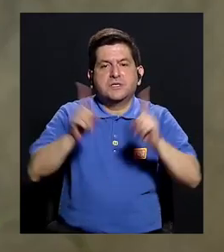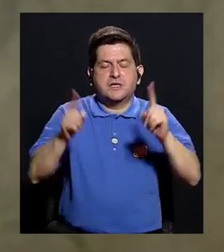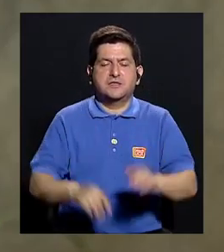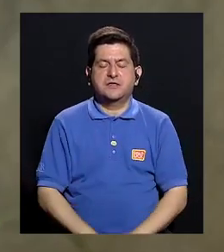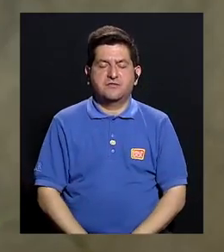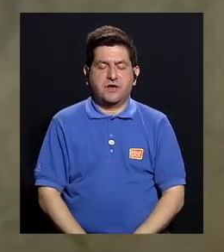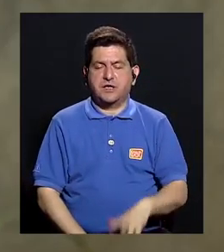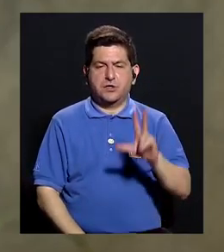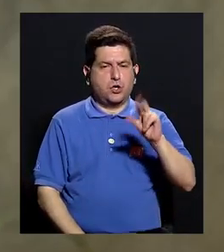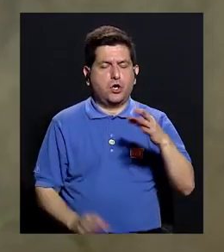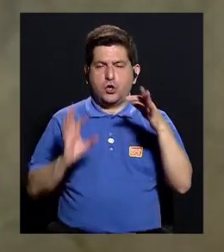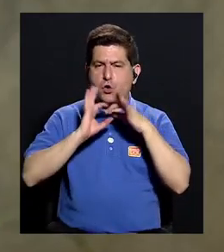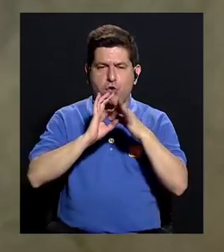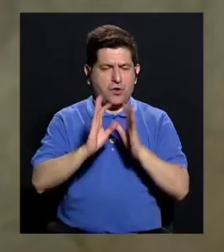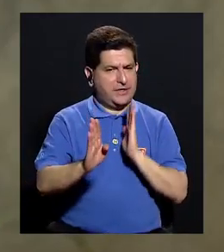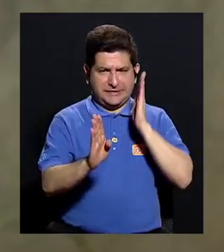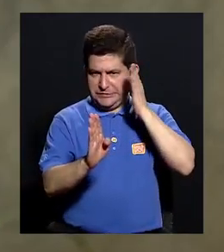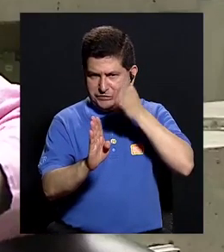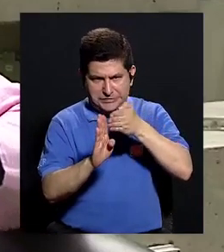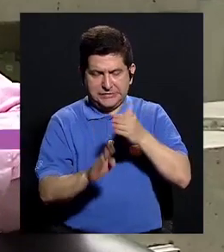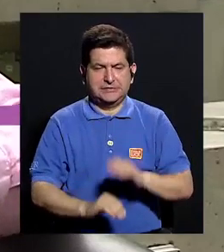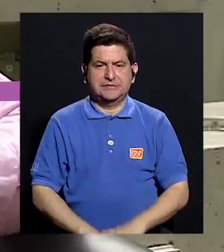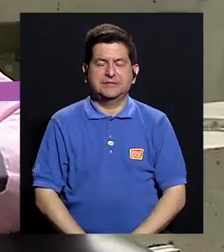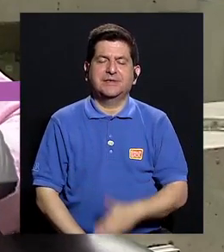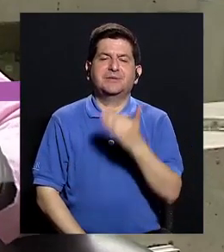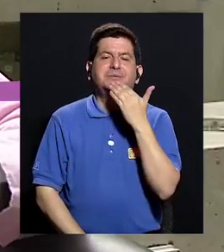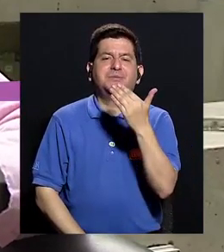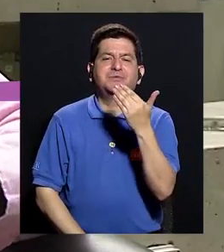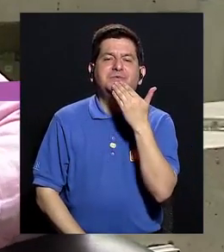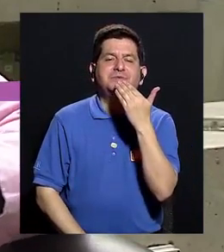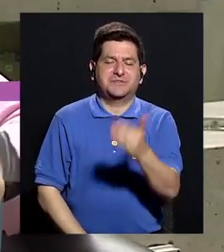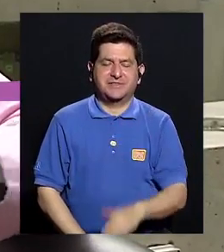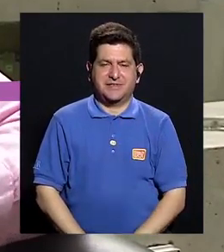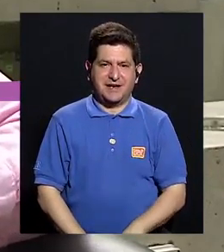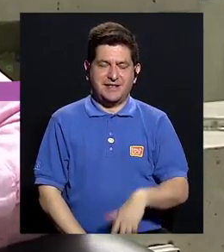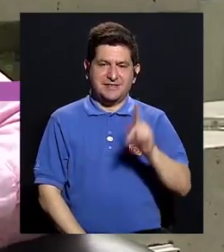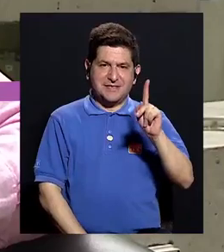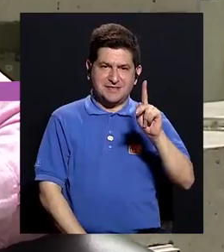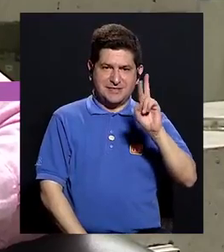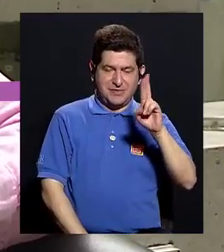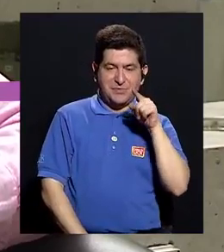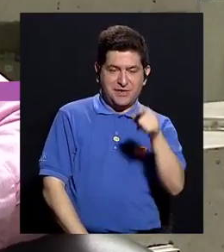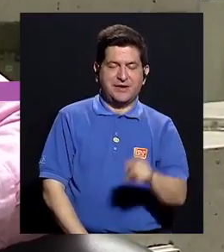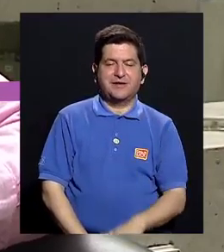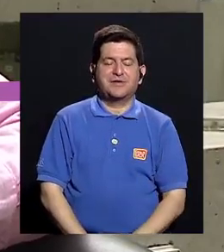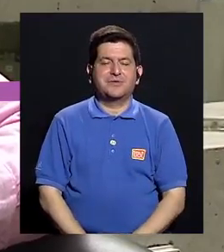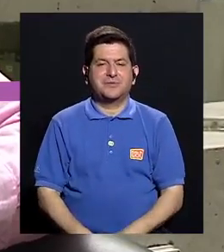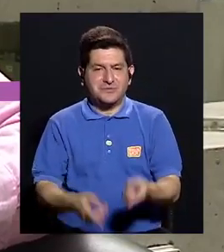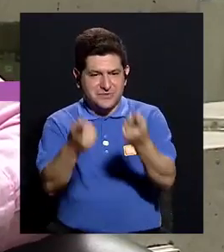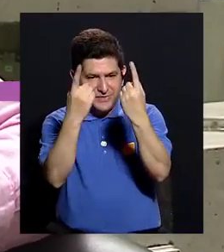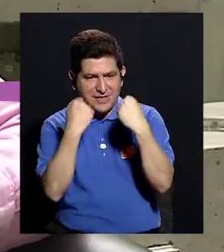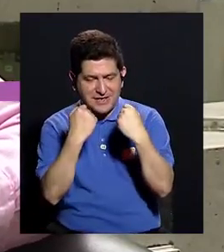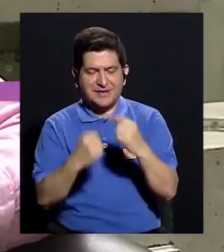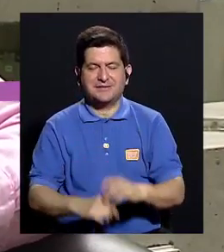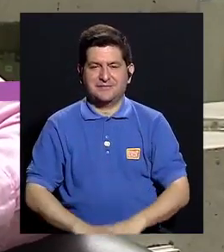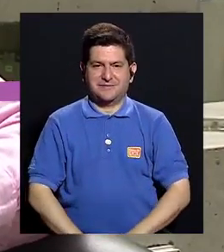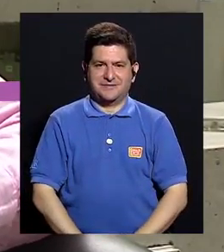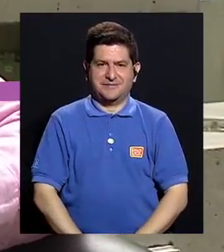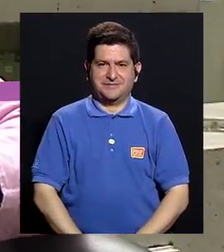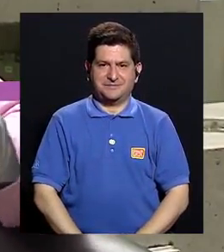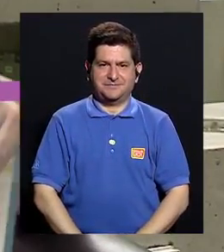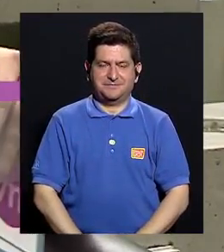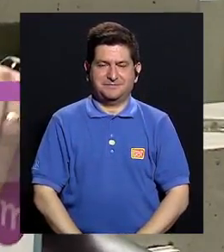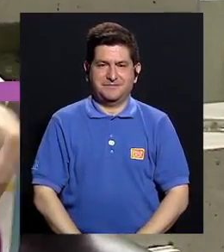tenga que tener relación con algo tan estricto. Bueno, muchísimas gracias, de verdad que ha sido un placer poderla tener con